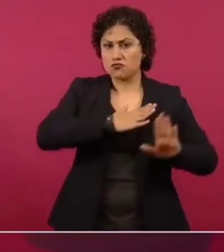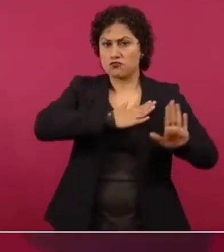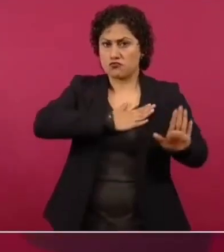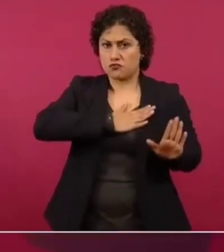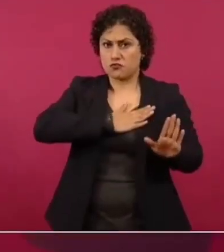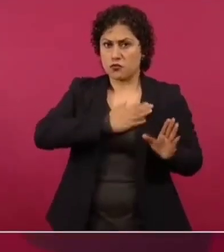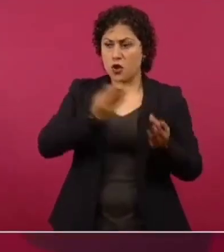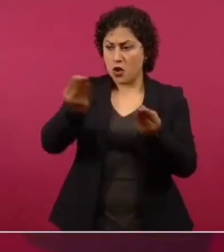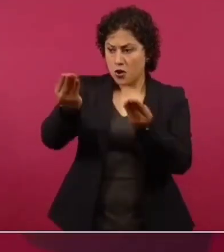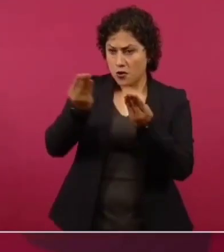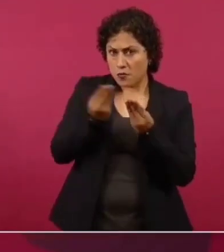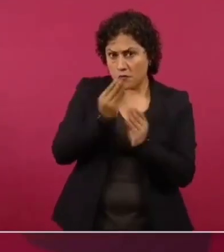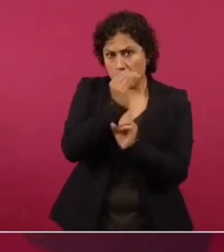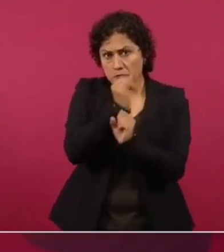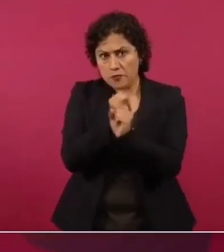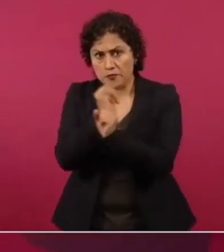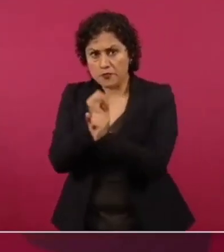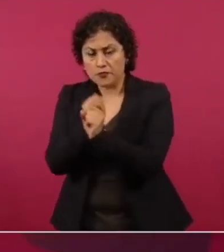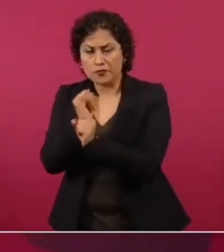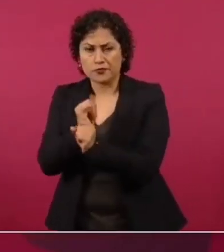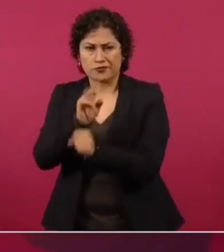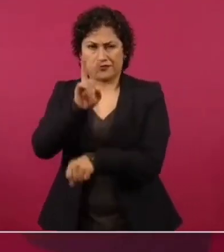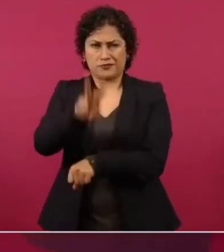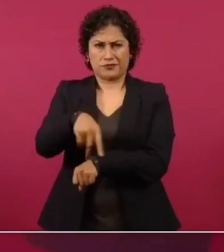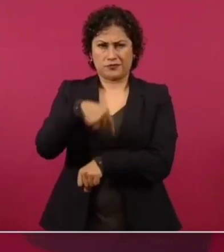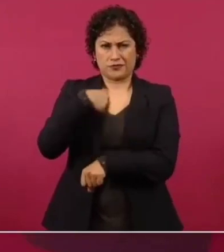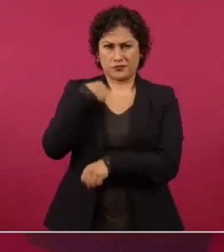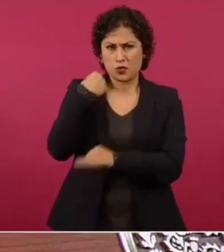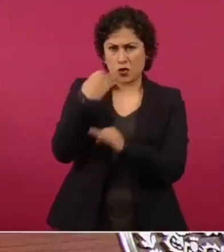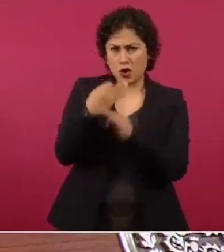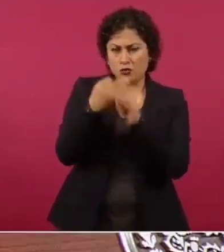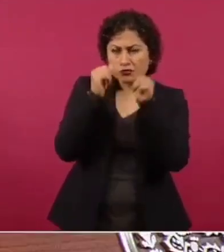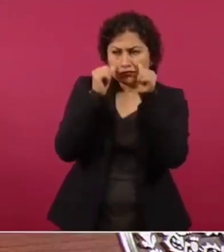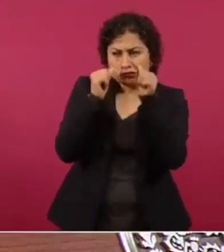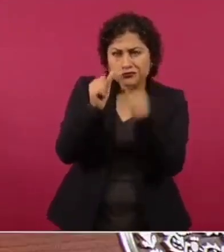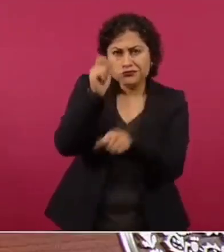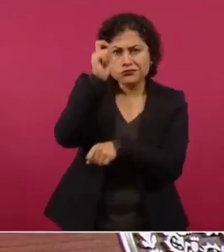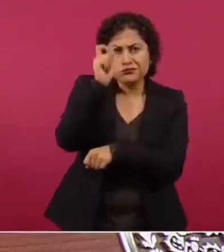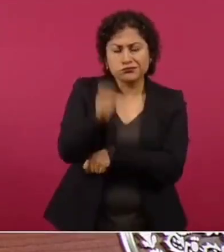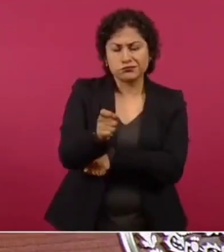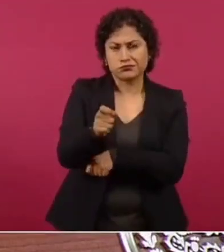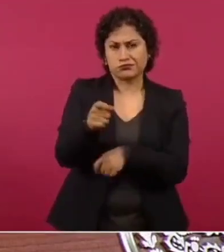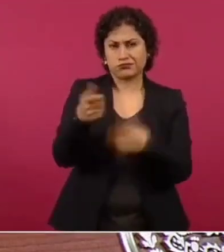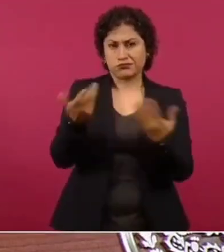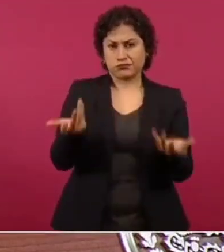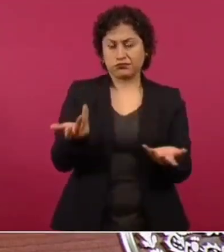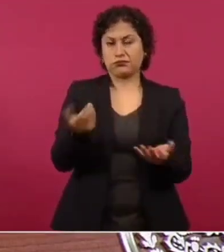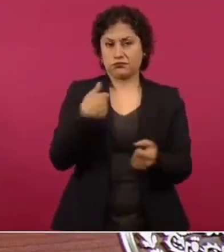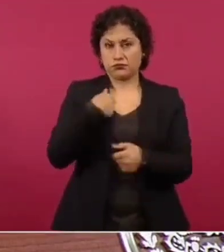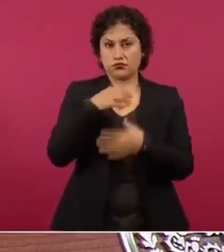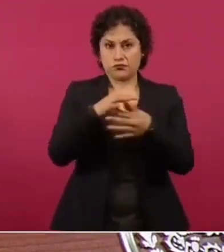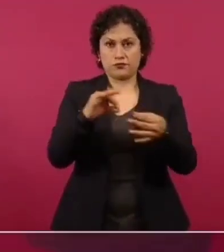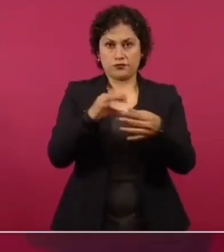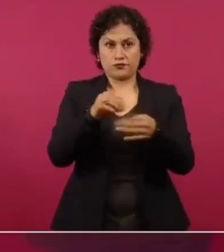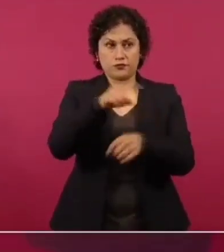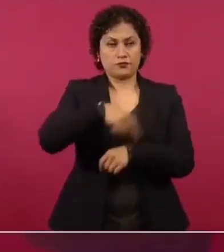casos. Me llama mucho la atención también esto para que se sepa,